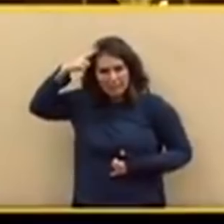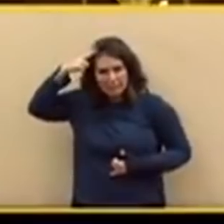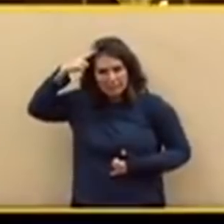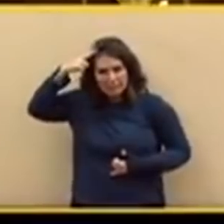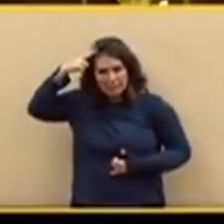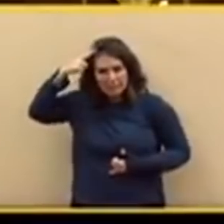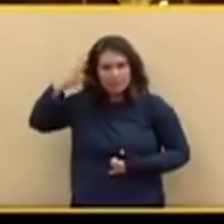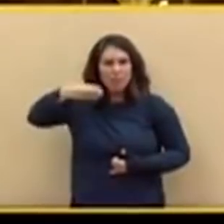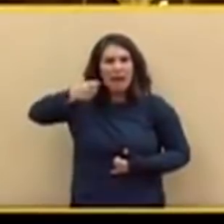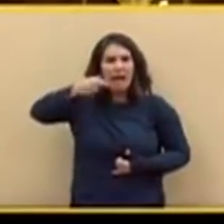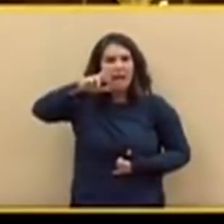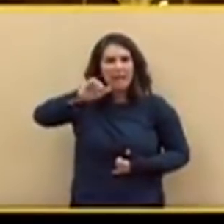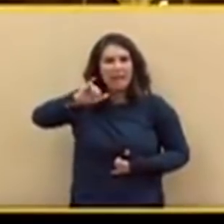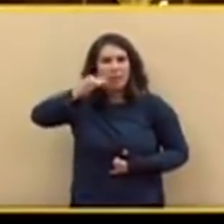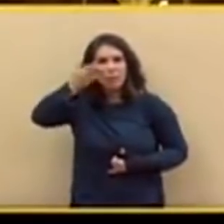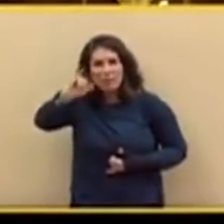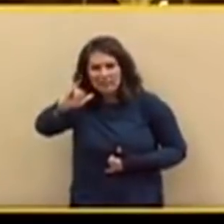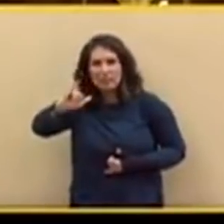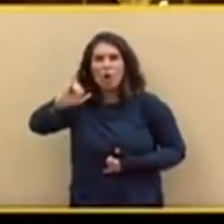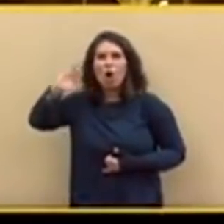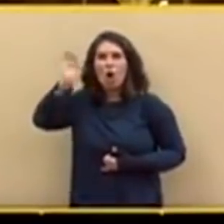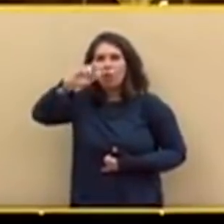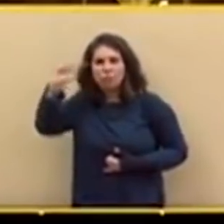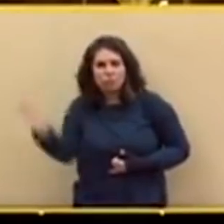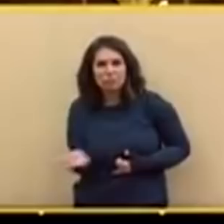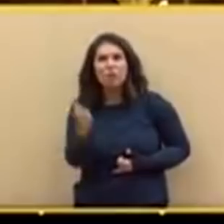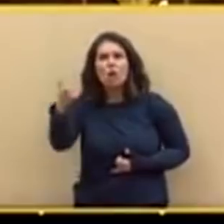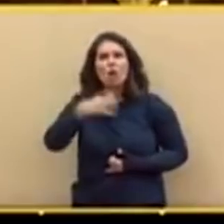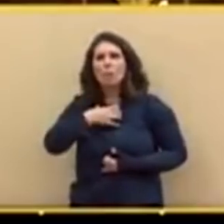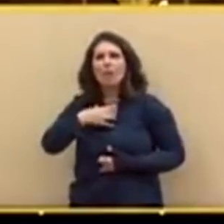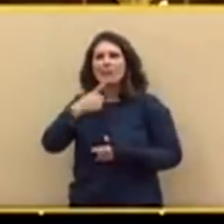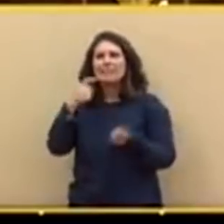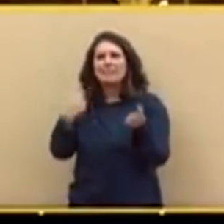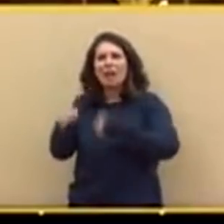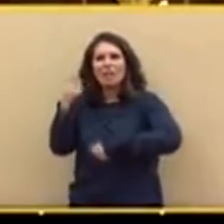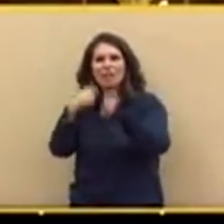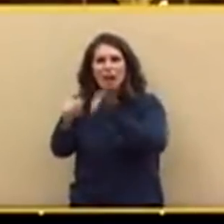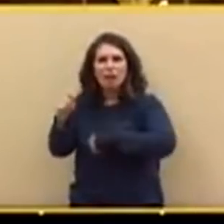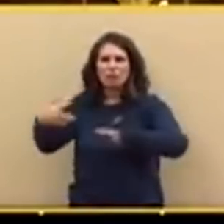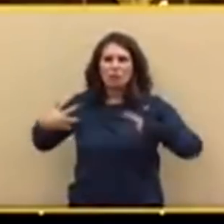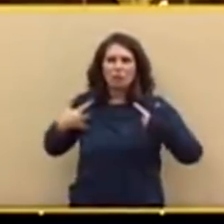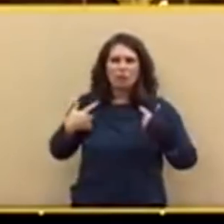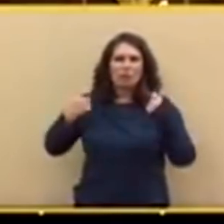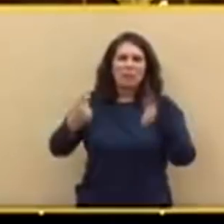acercarse a nuestras costas y no puedan traficar con el sufrimiento de miles de personas.